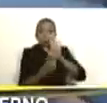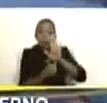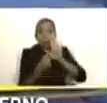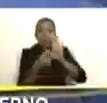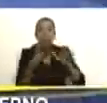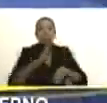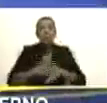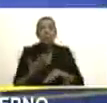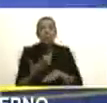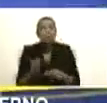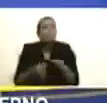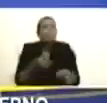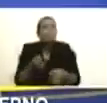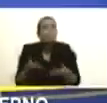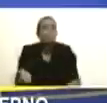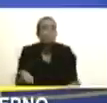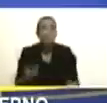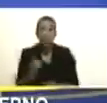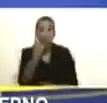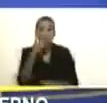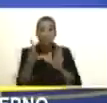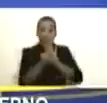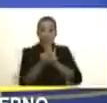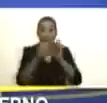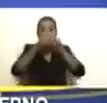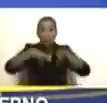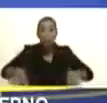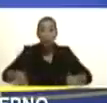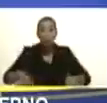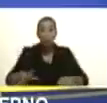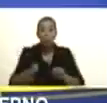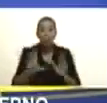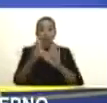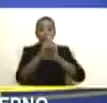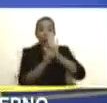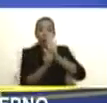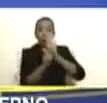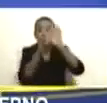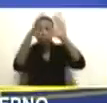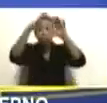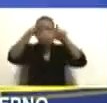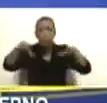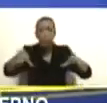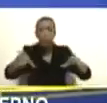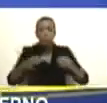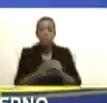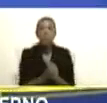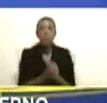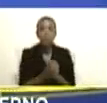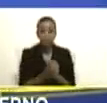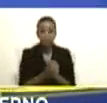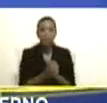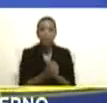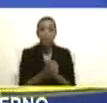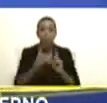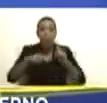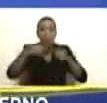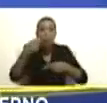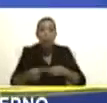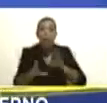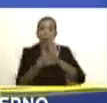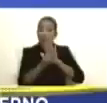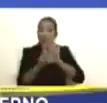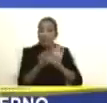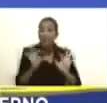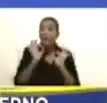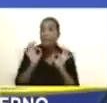primero la ley orgánica, la ley marco, la ley matriz, la ley madre y luego vendrán algunas